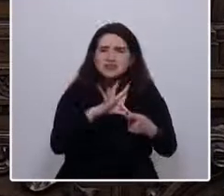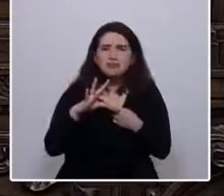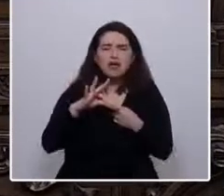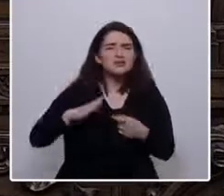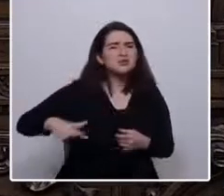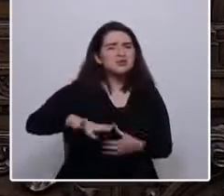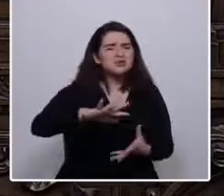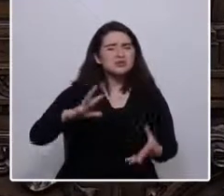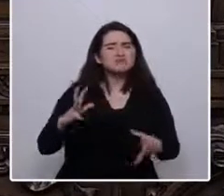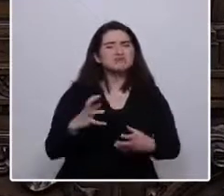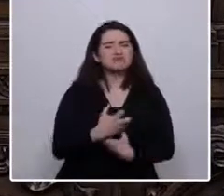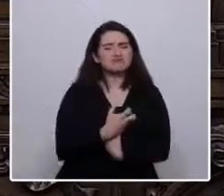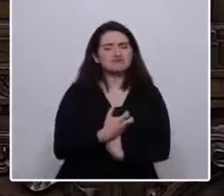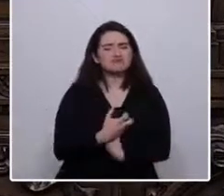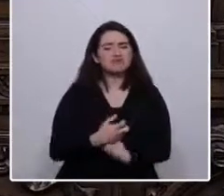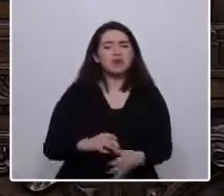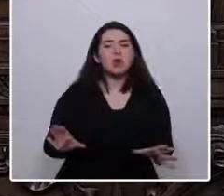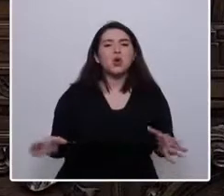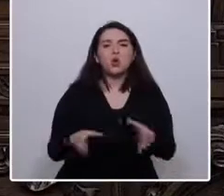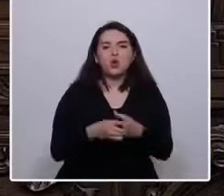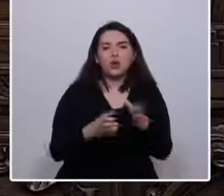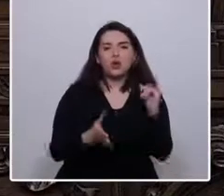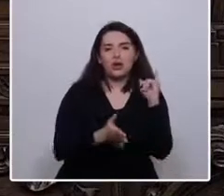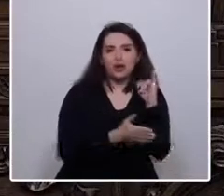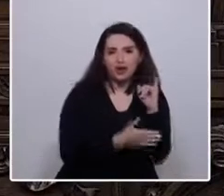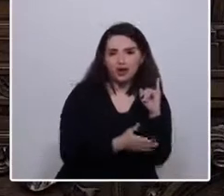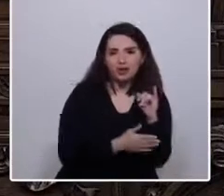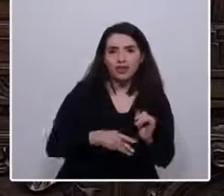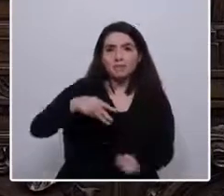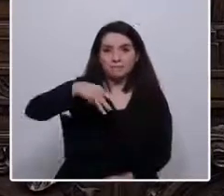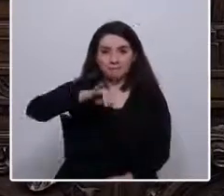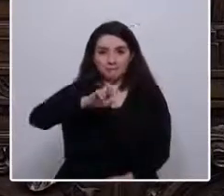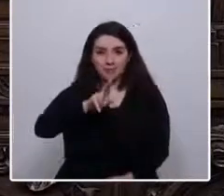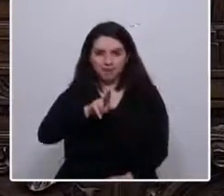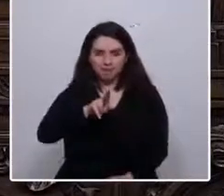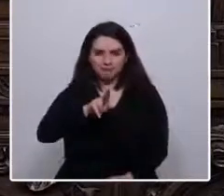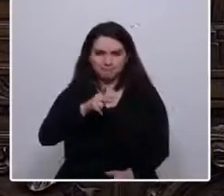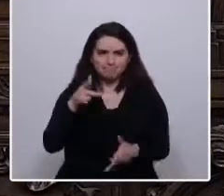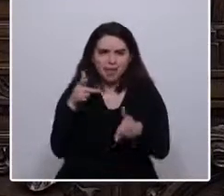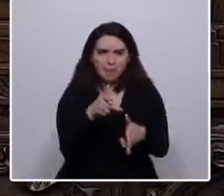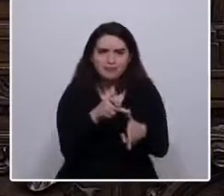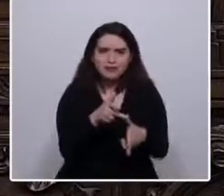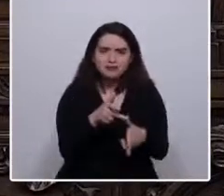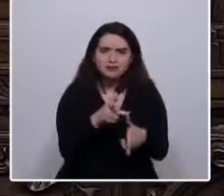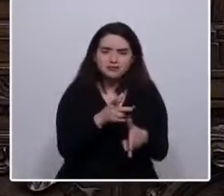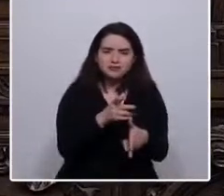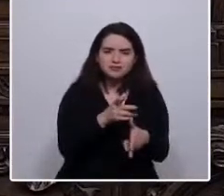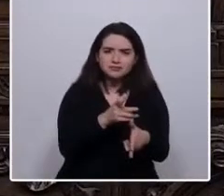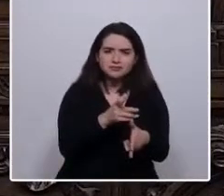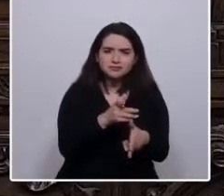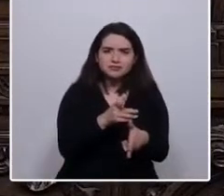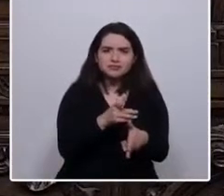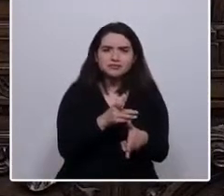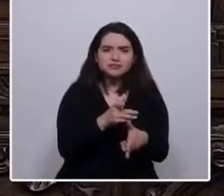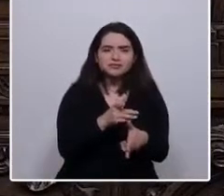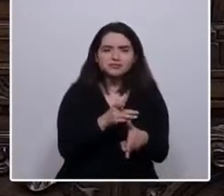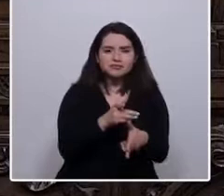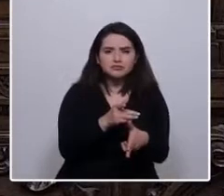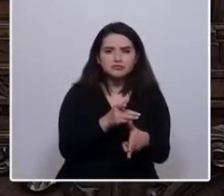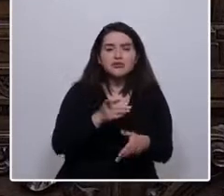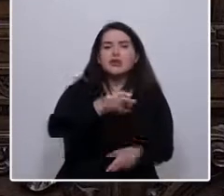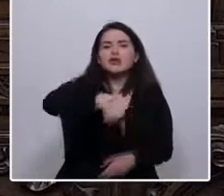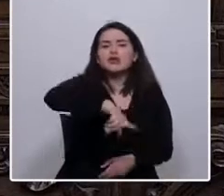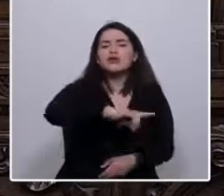ultraizquierda, amenazada por el MIR, Movimiento Izquierda Revolucionaria, sobrepasó a los menos moderados entre los que